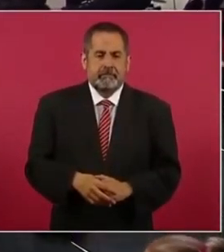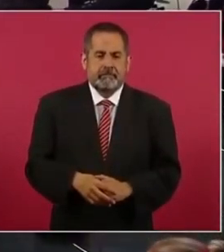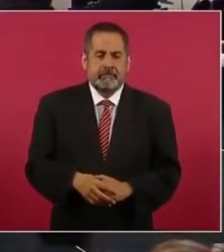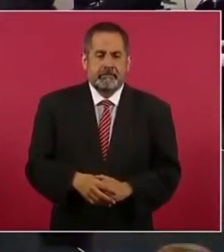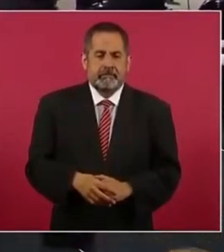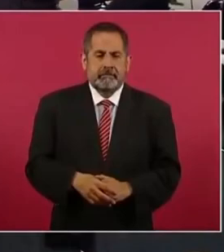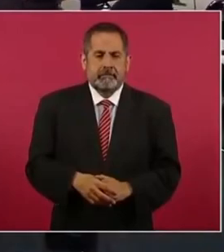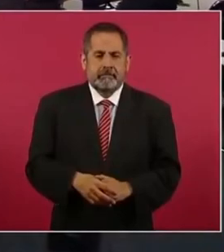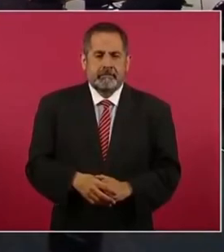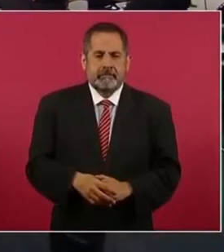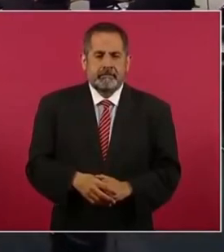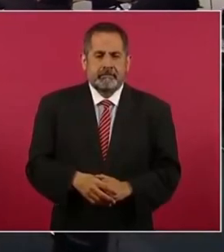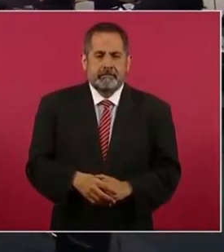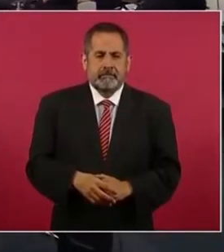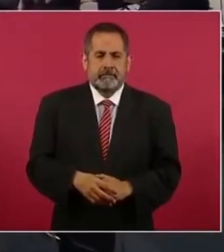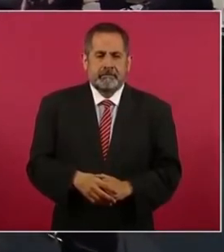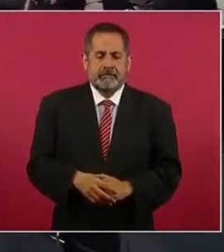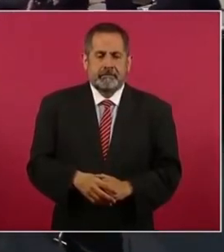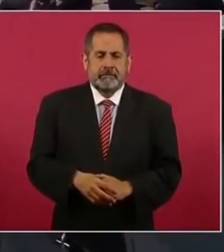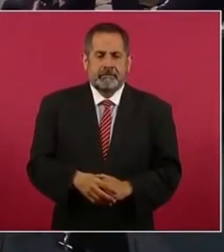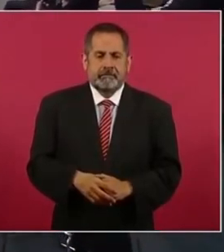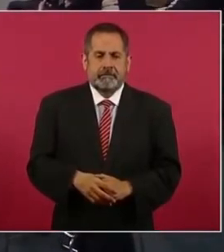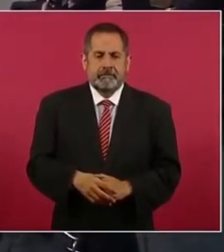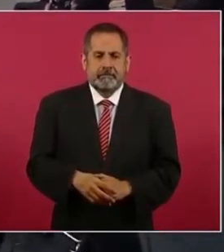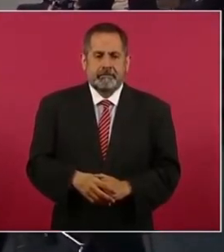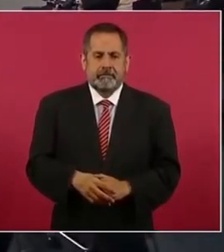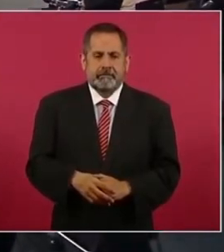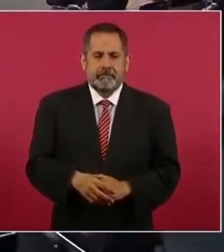yo pensaba que iba a ser en video pero